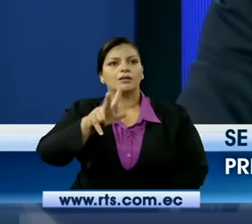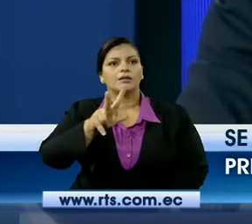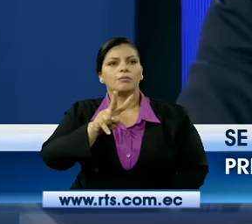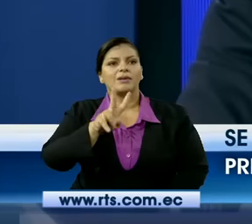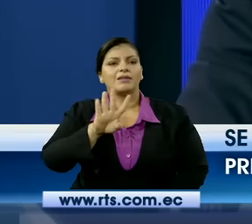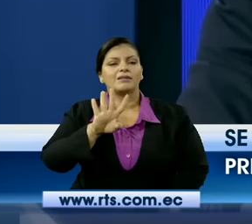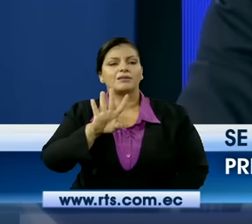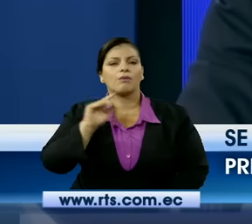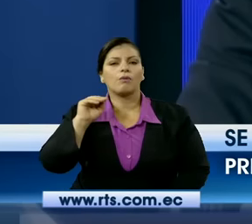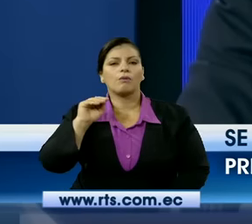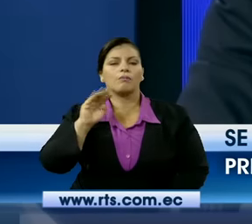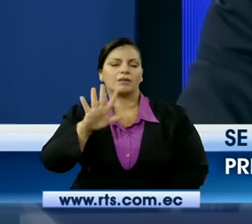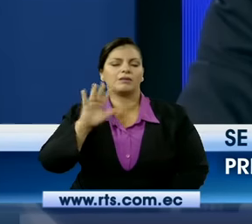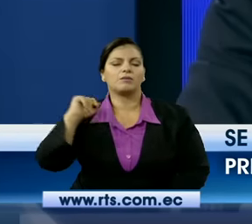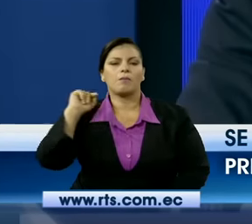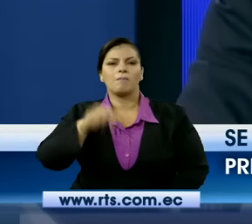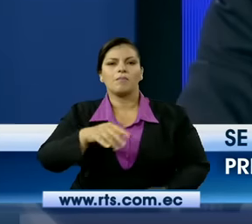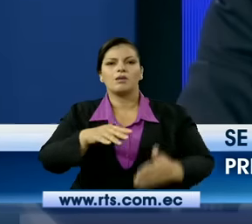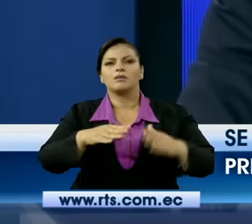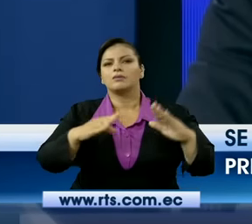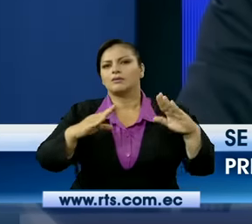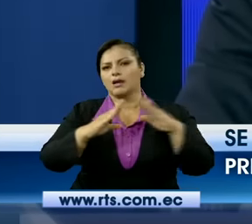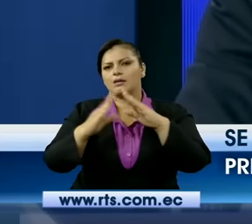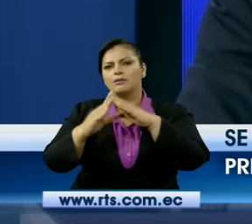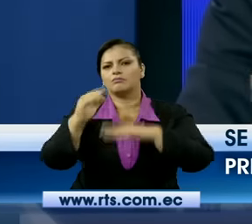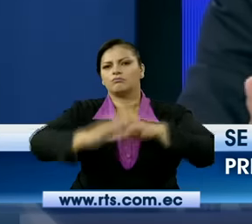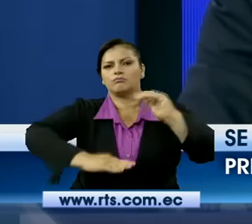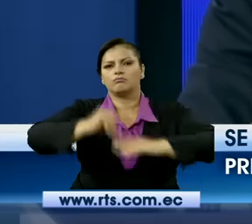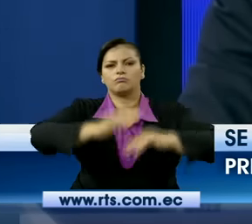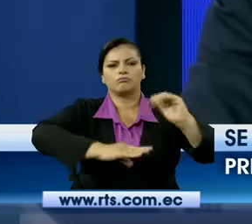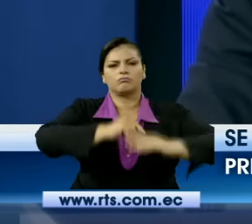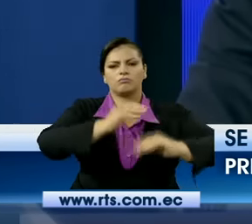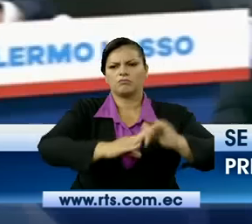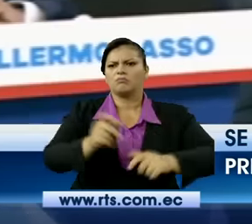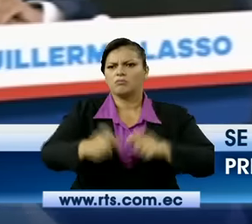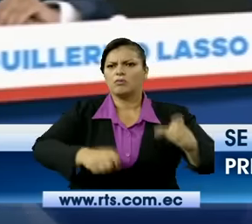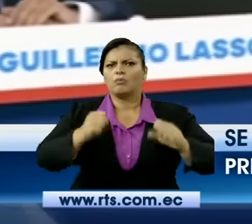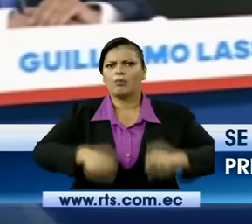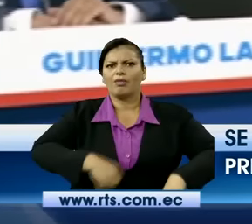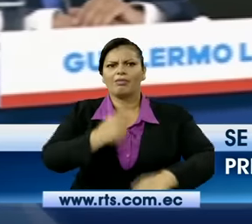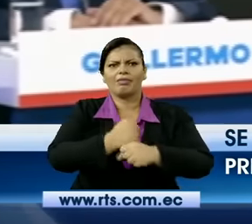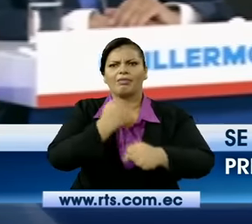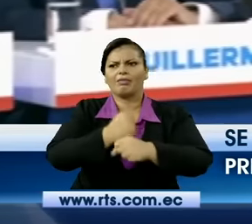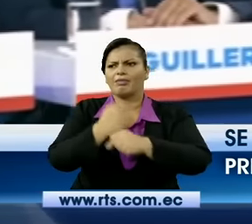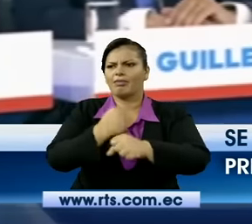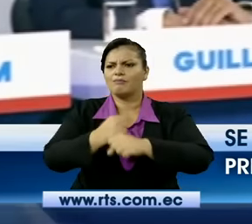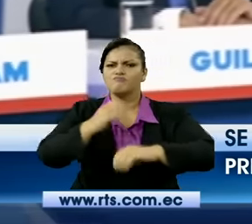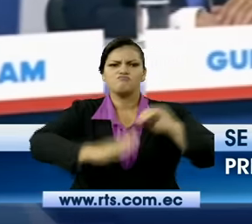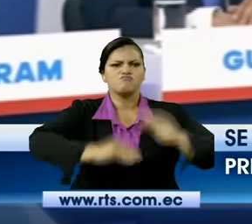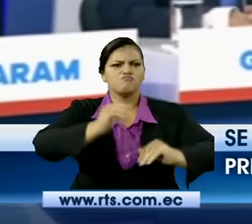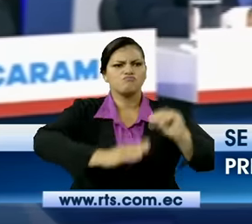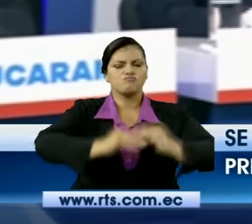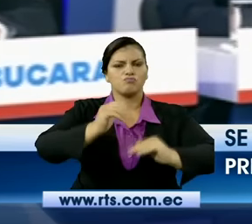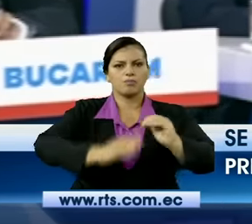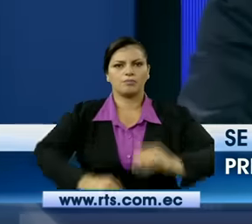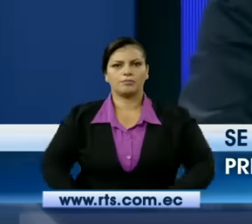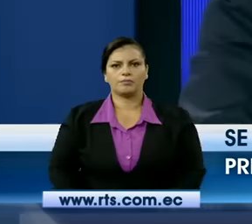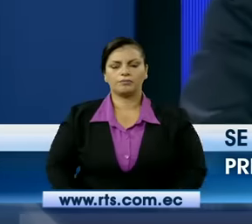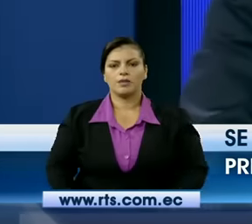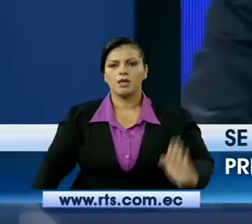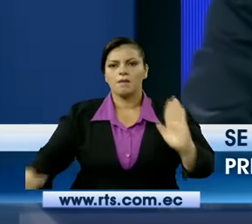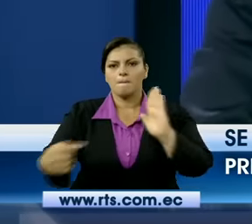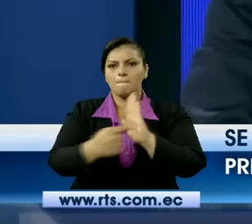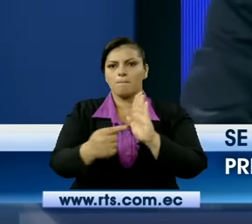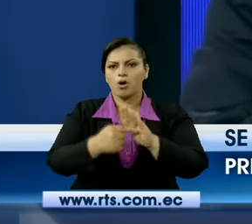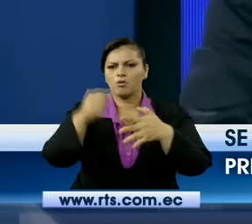136 mil plazas de empleo. Además, se dinamiza la economía. La eliminación de las salvaguardias fue uno de los temas. El primer día